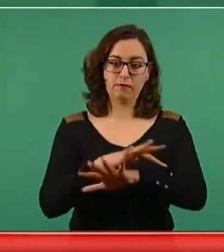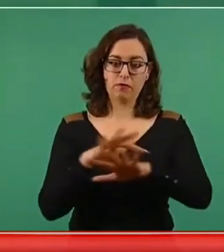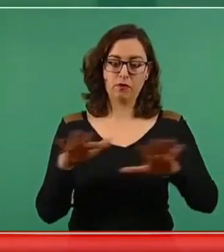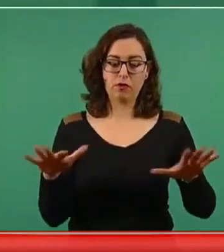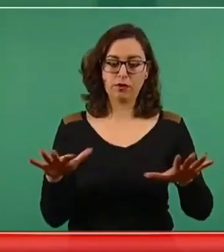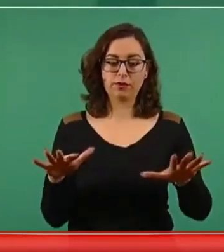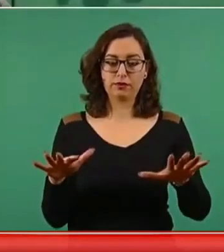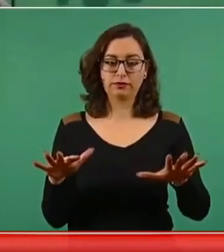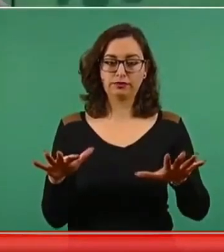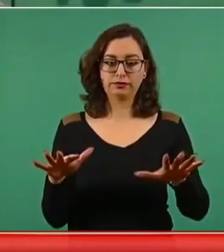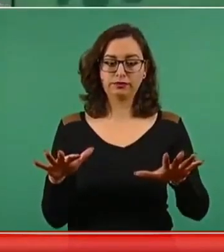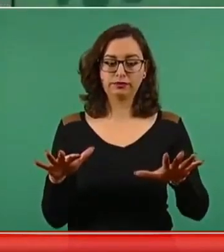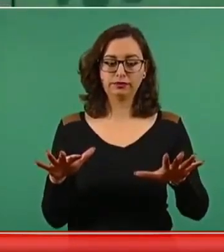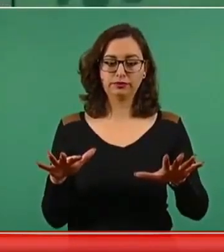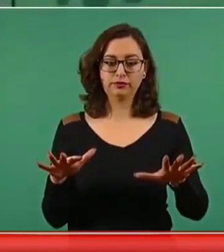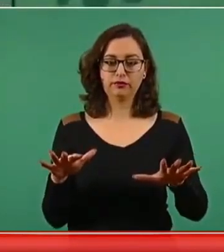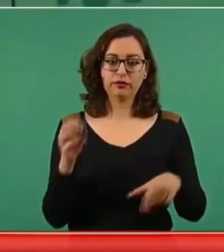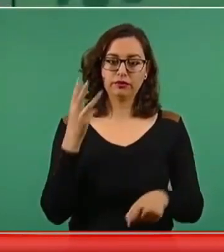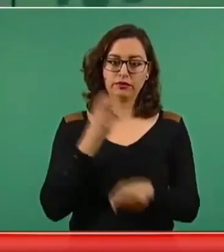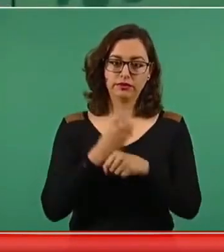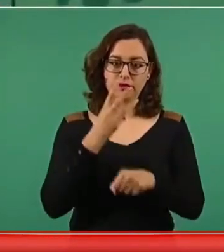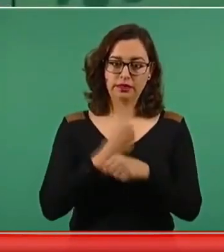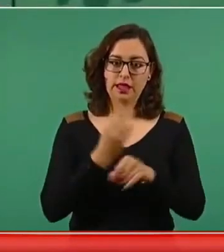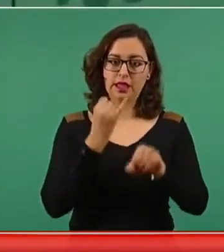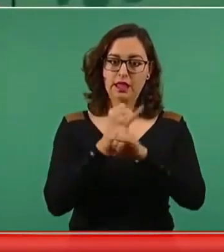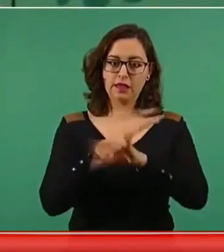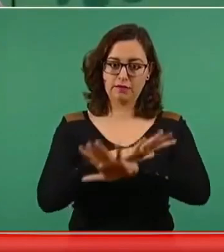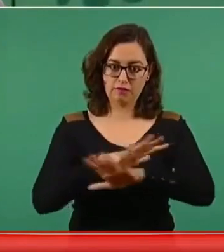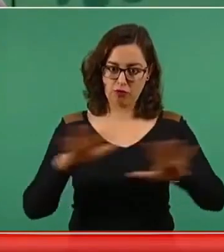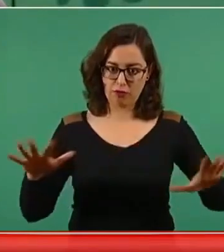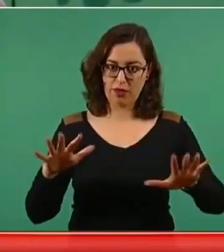el tercer informe,